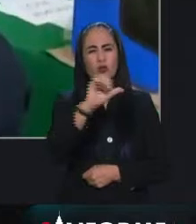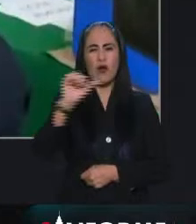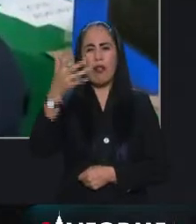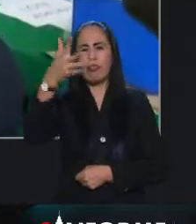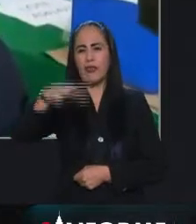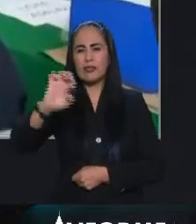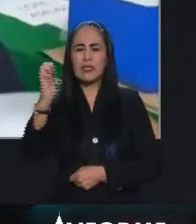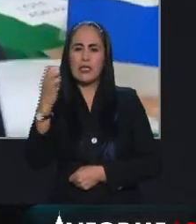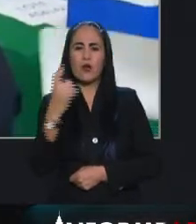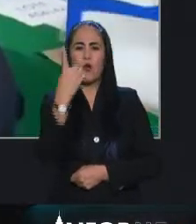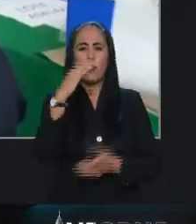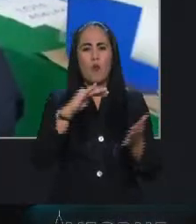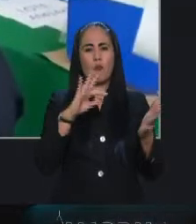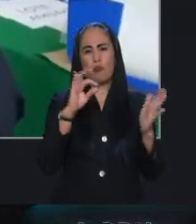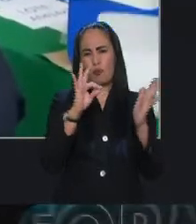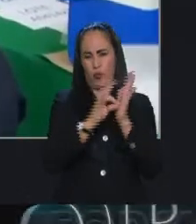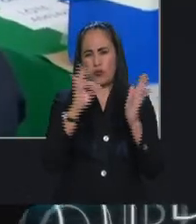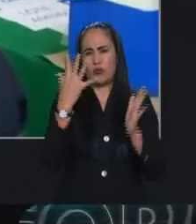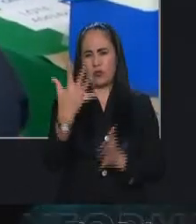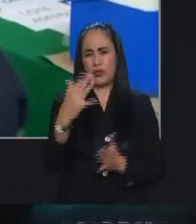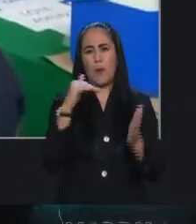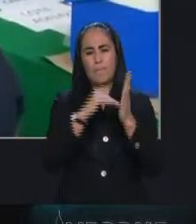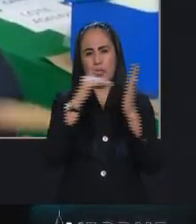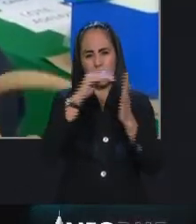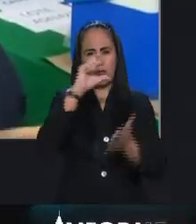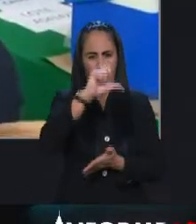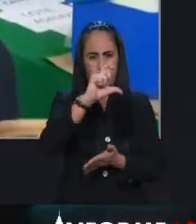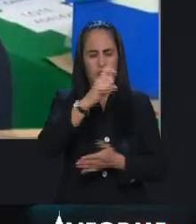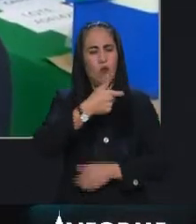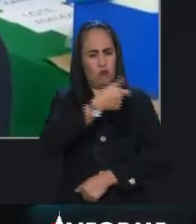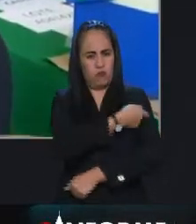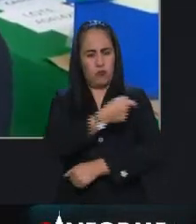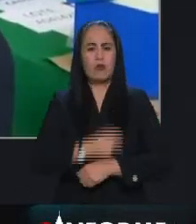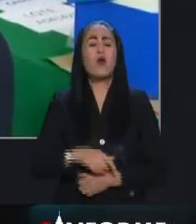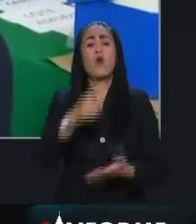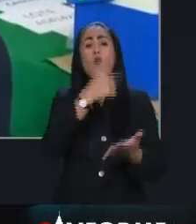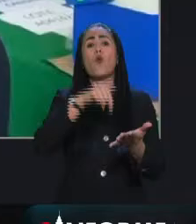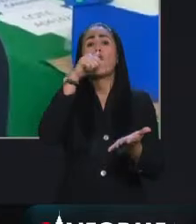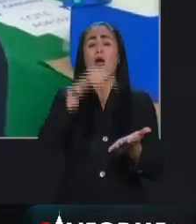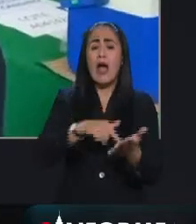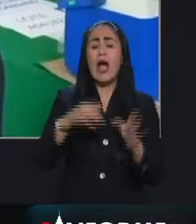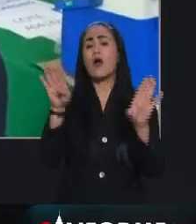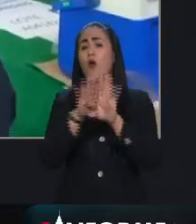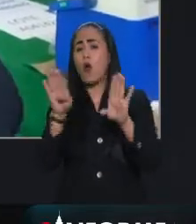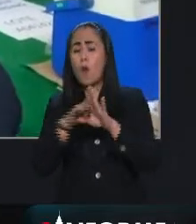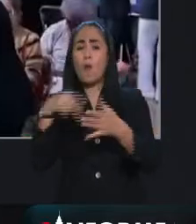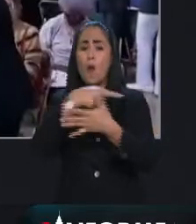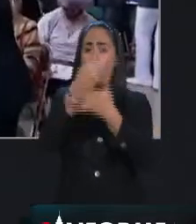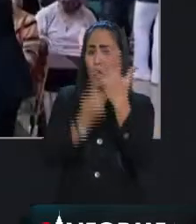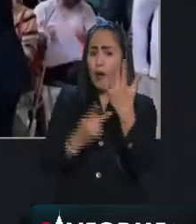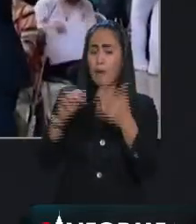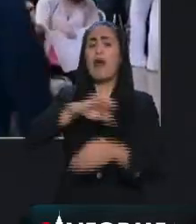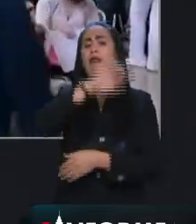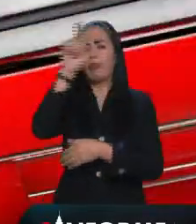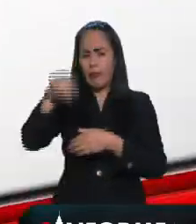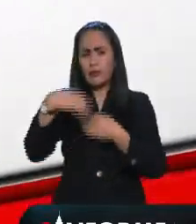enero con 1.5 millones de biológicos. Las sedes, la logística, estas se anunciarán en breve.